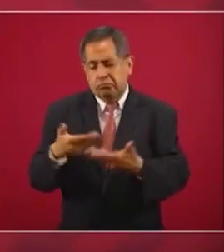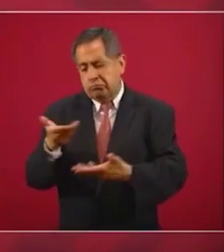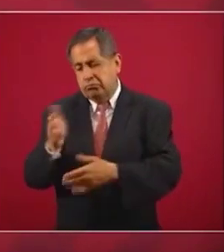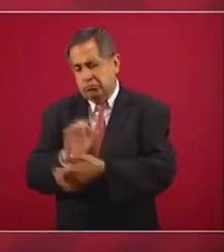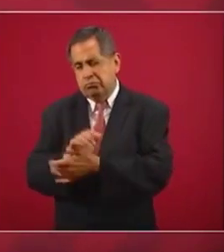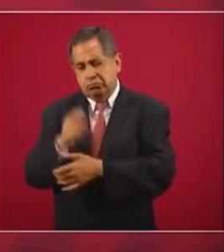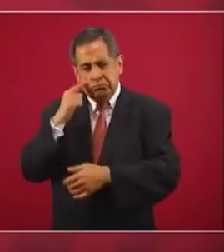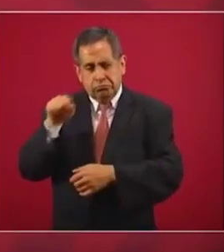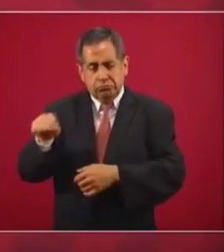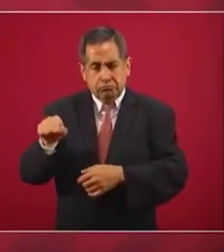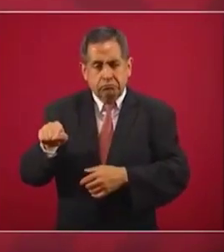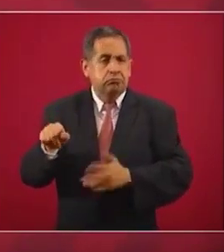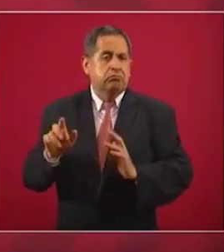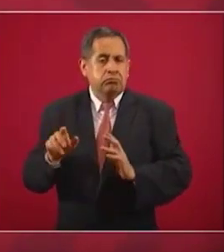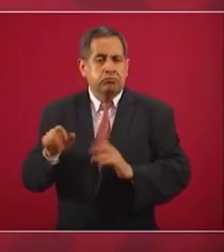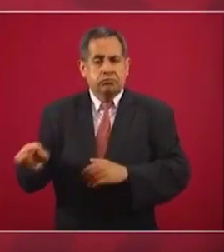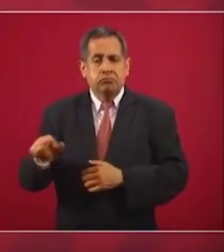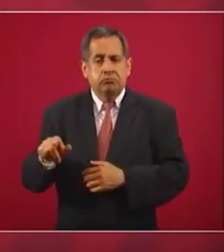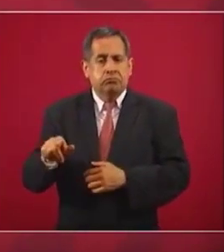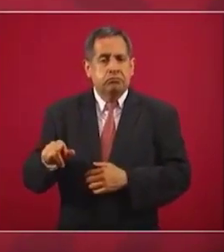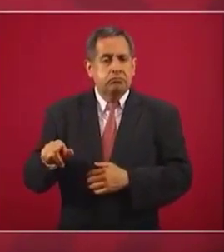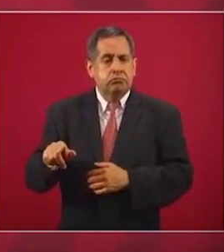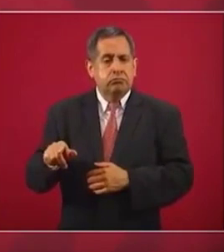quería continuar.